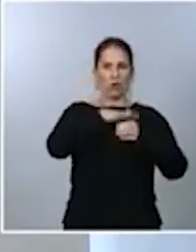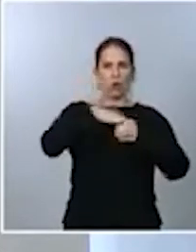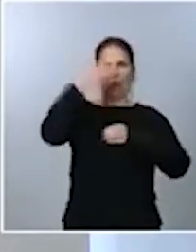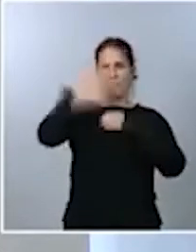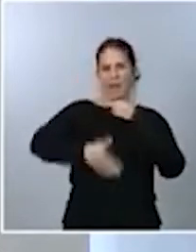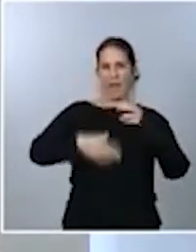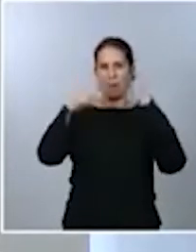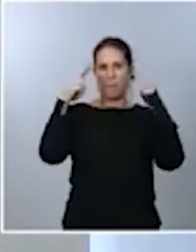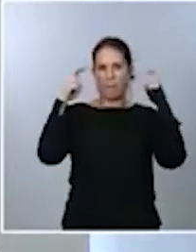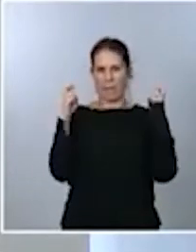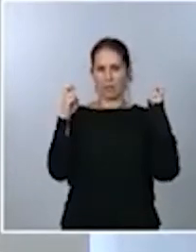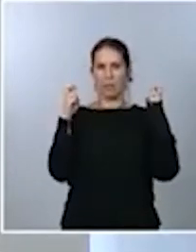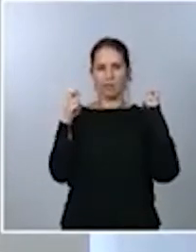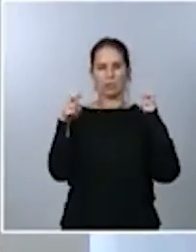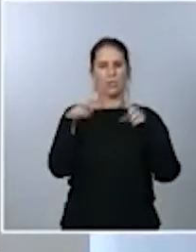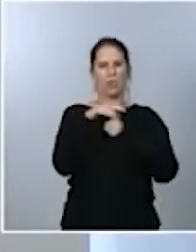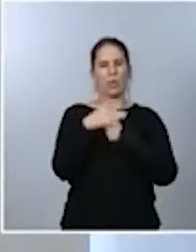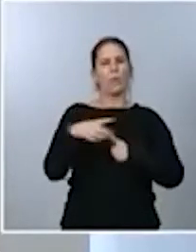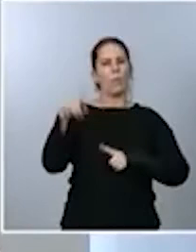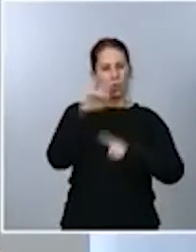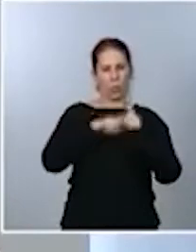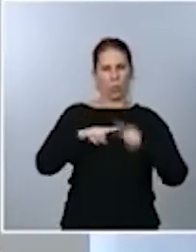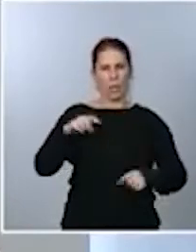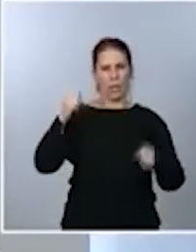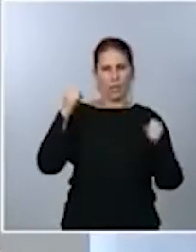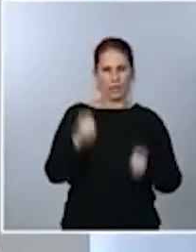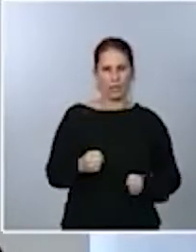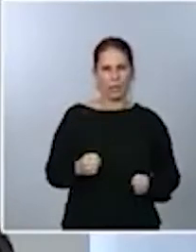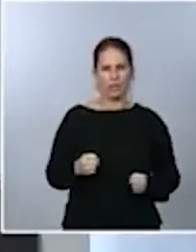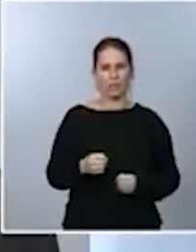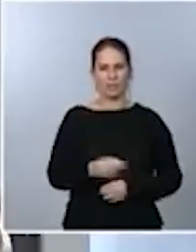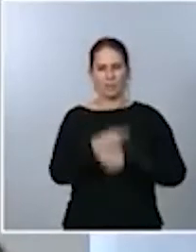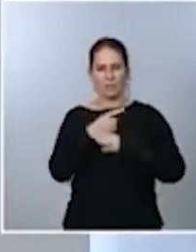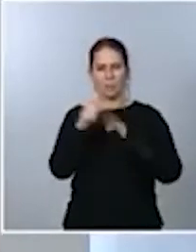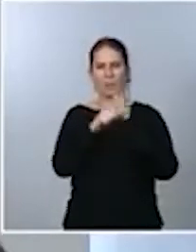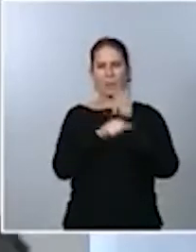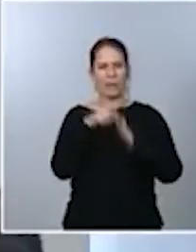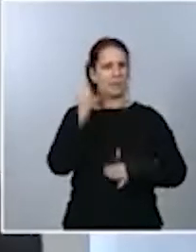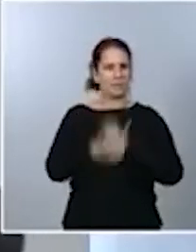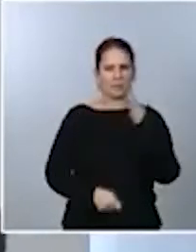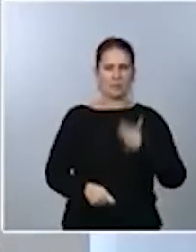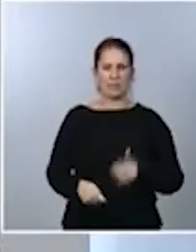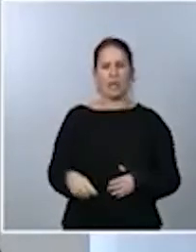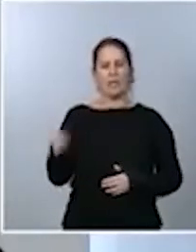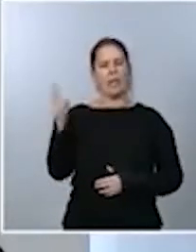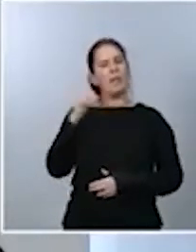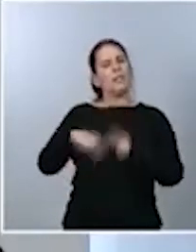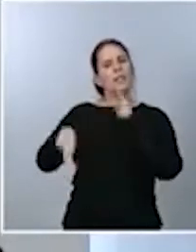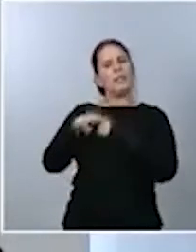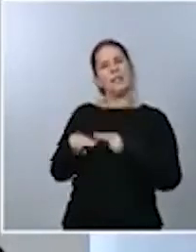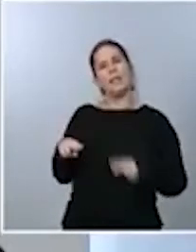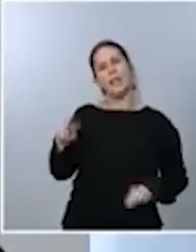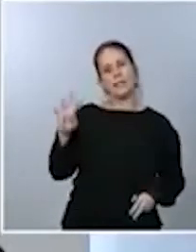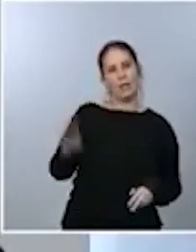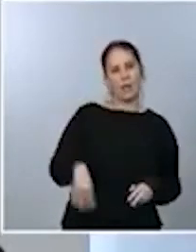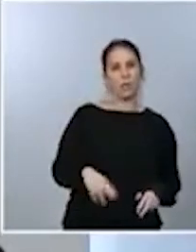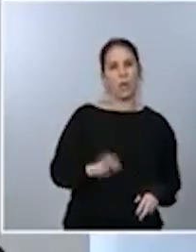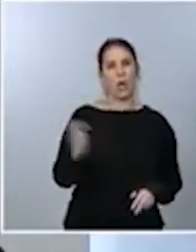situación muy preocupante que ha obligado a tomar medidas muy drásticas. La Generalitat de Cataluña en otras ocasiones ha tomado